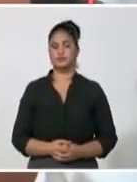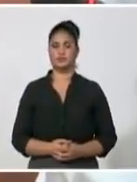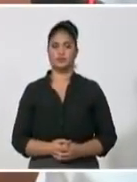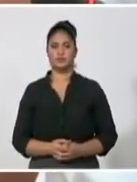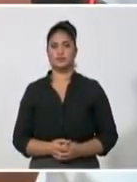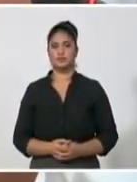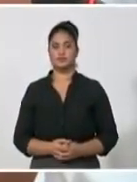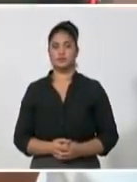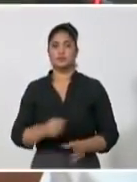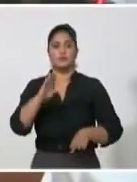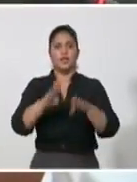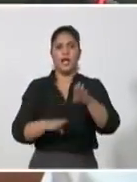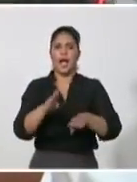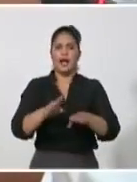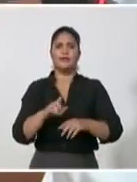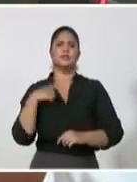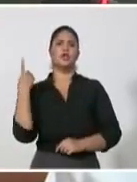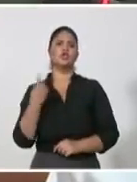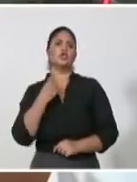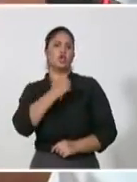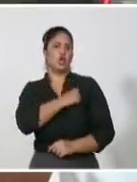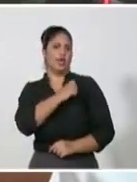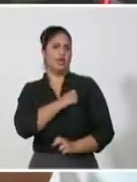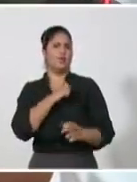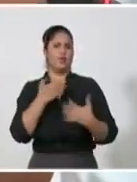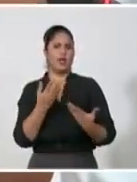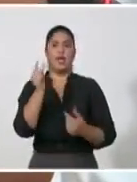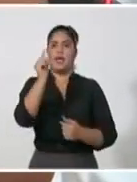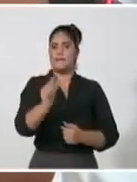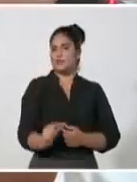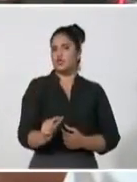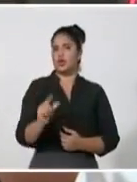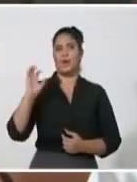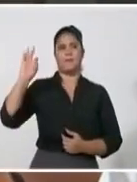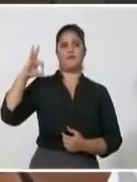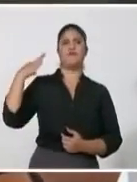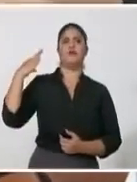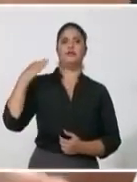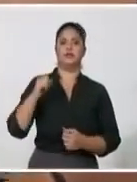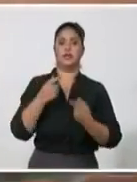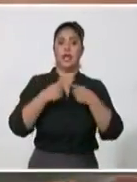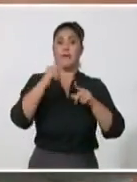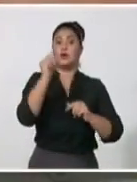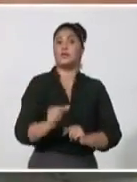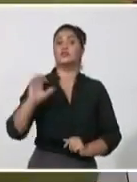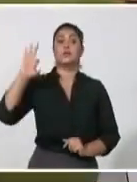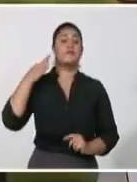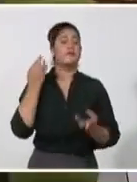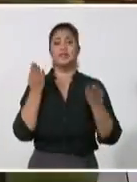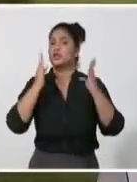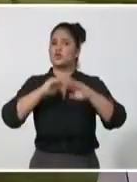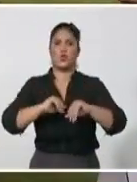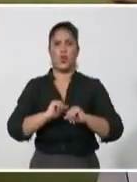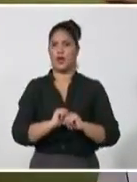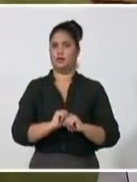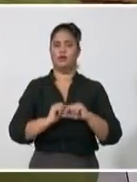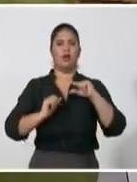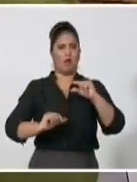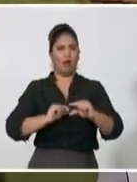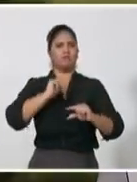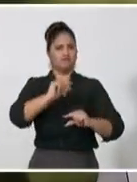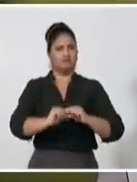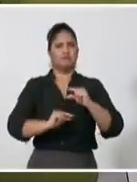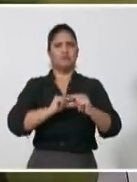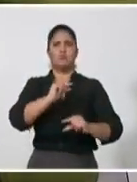cumplir con el porciento ponemos a alguien que no reúna las cualidades. Y decimos, no, tenemos los porcientos, sí, pero no sirve. No es poner un negro por